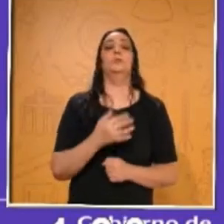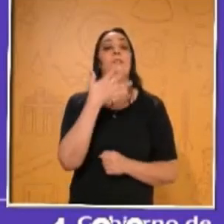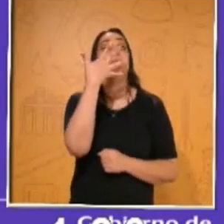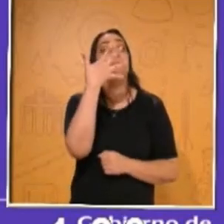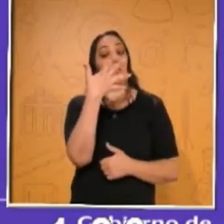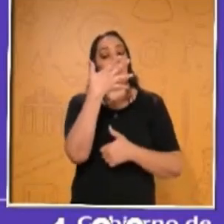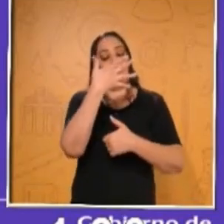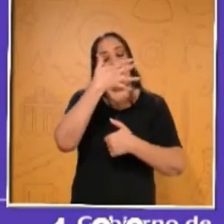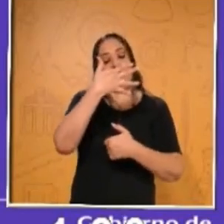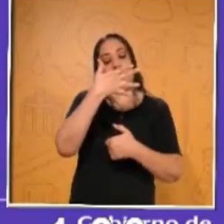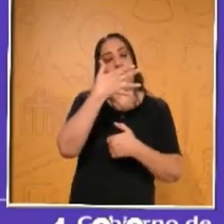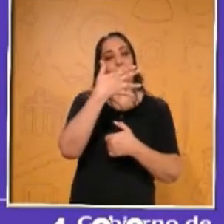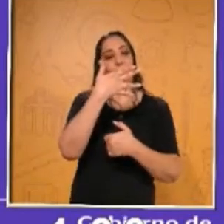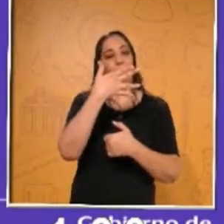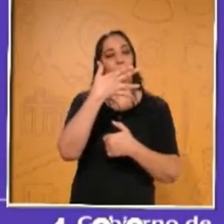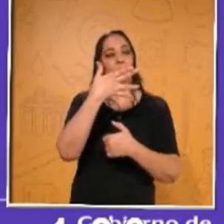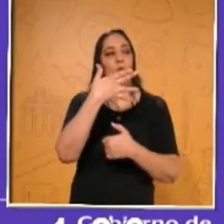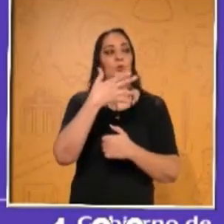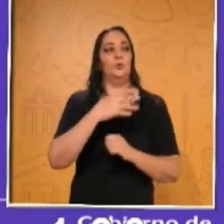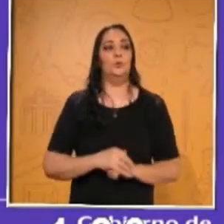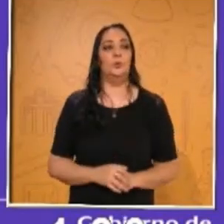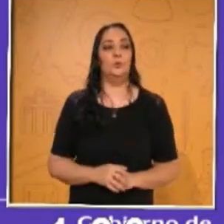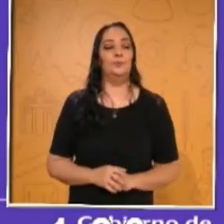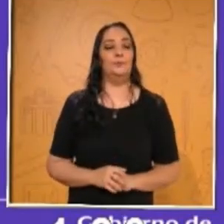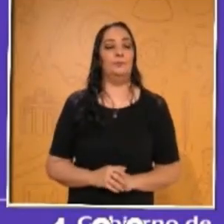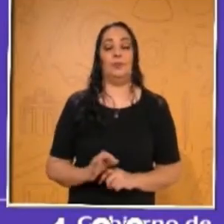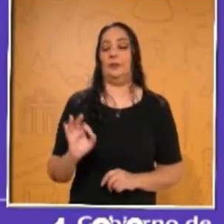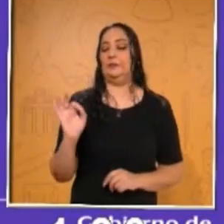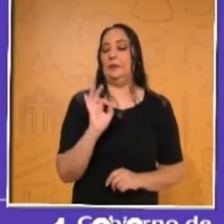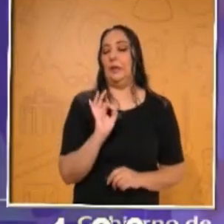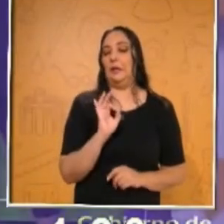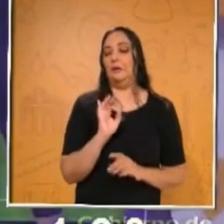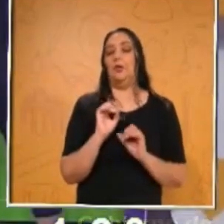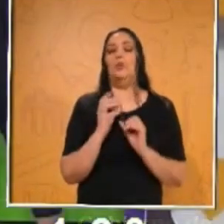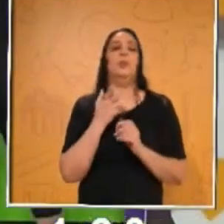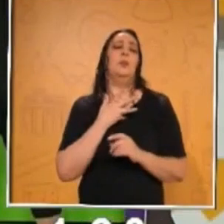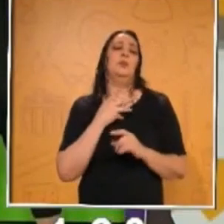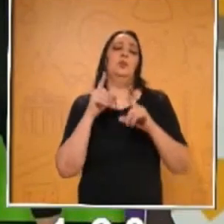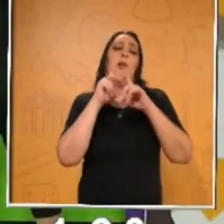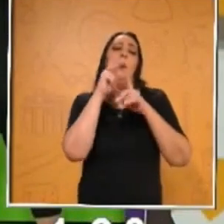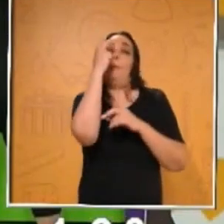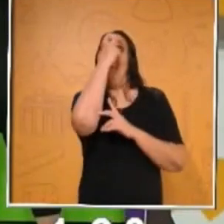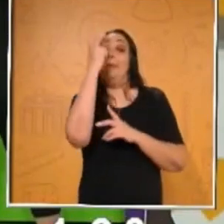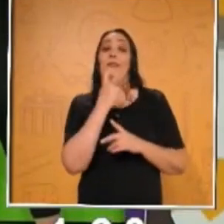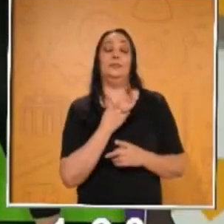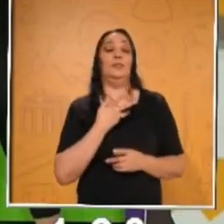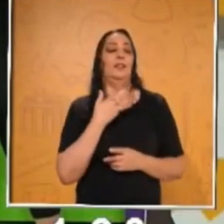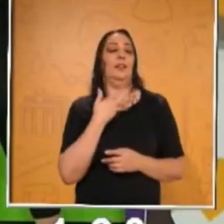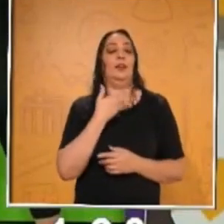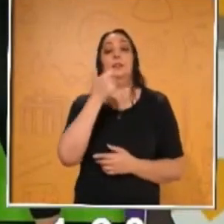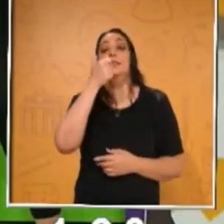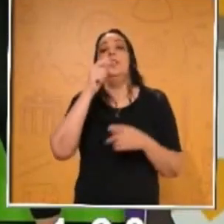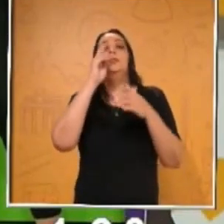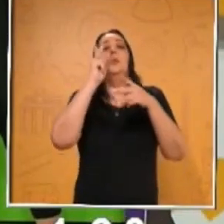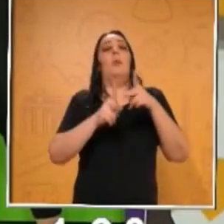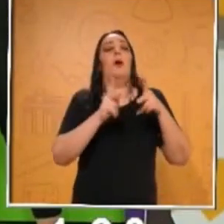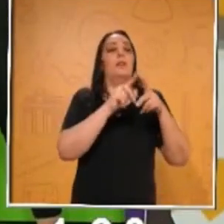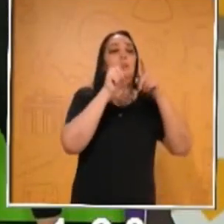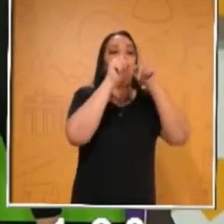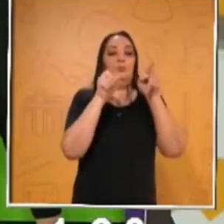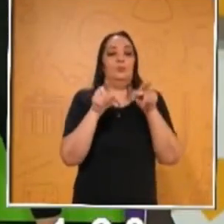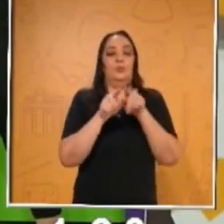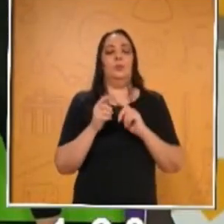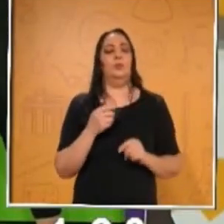Cinco sextos. ¿Ok? Si tenemos una pizza, a mejor de seis pedazos. Y yo les digo, tengo